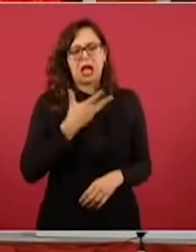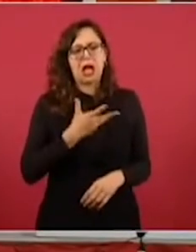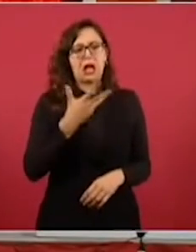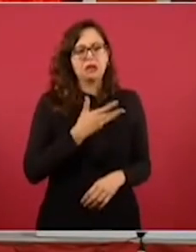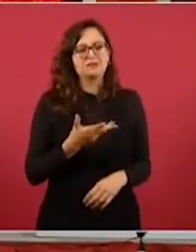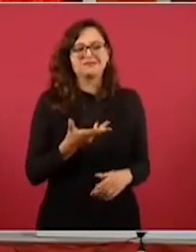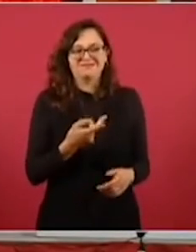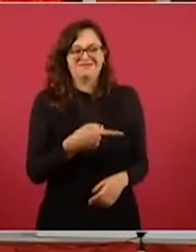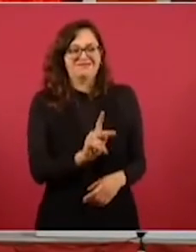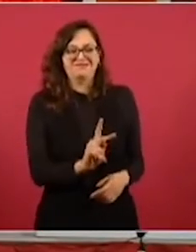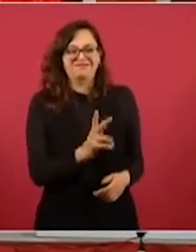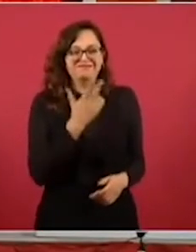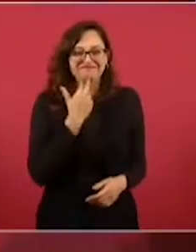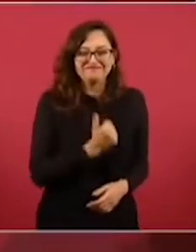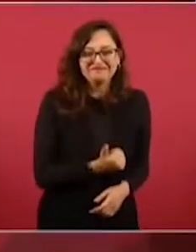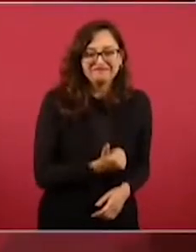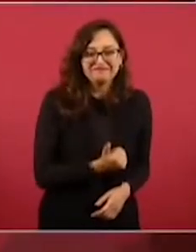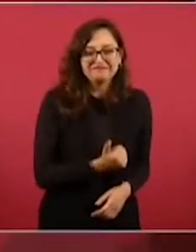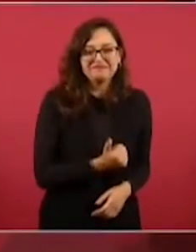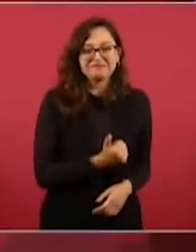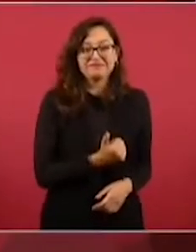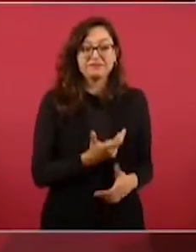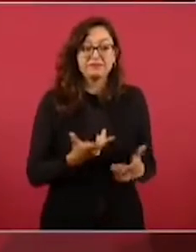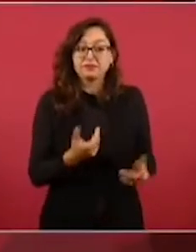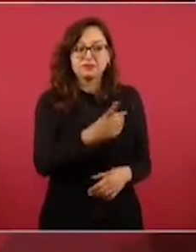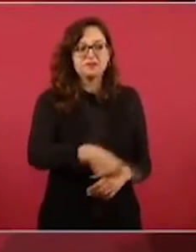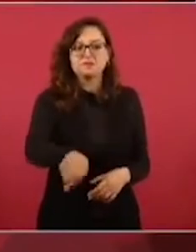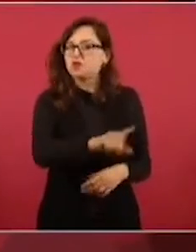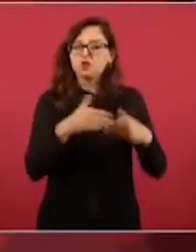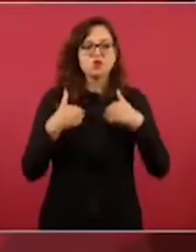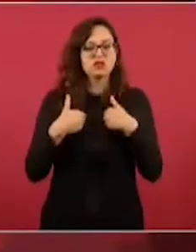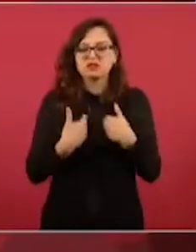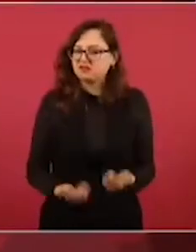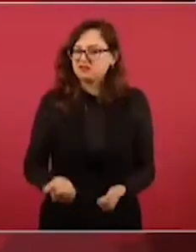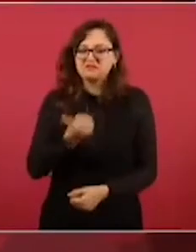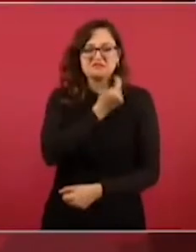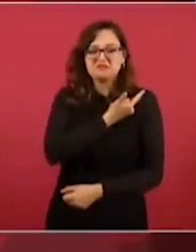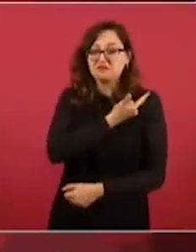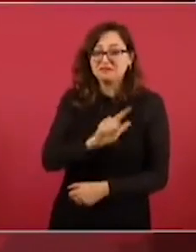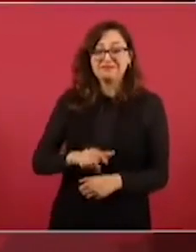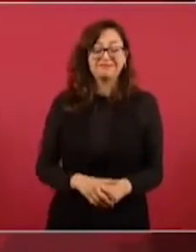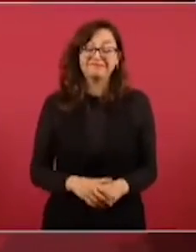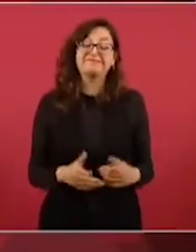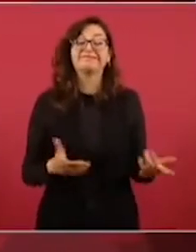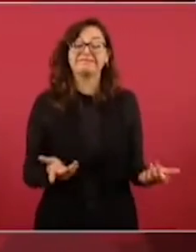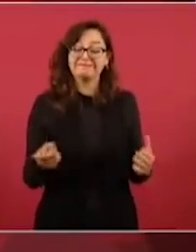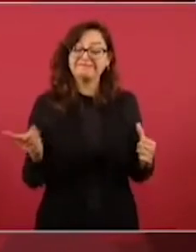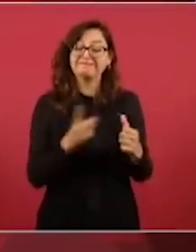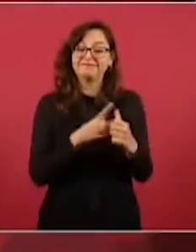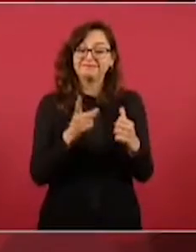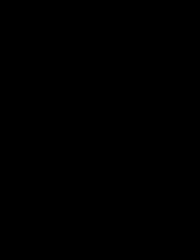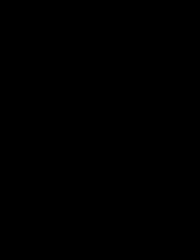es aunque no les guste, abrazos, no